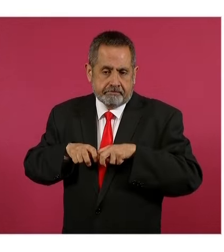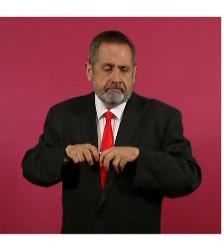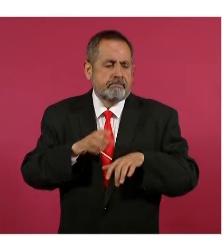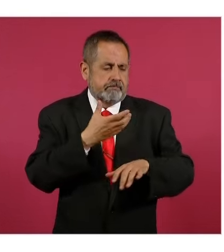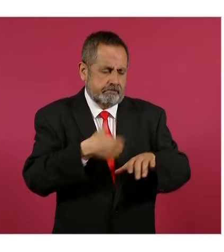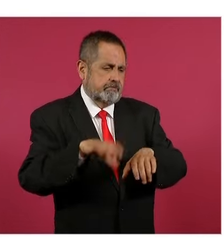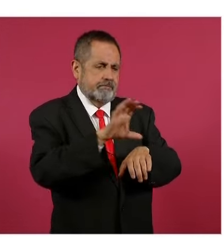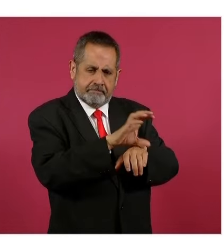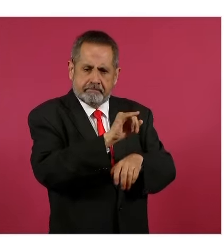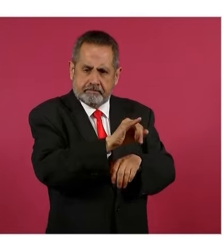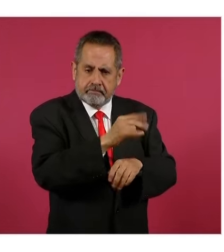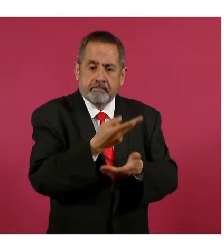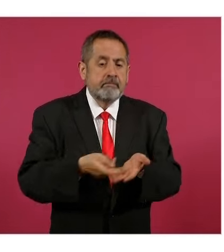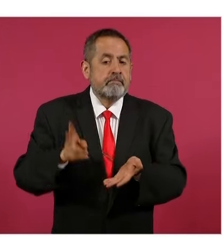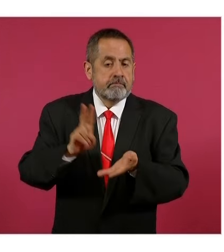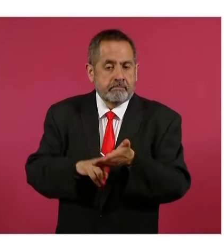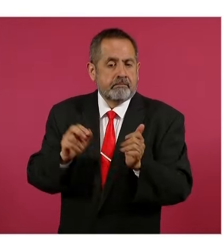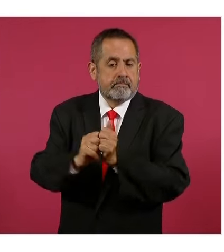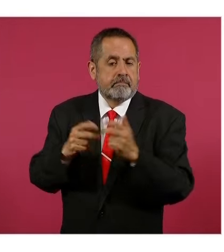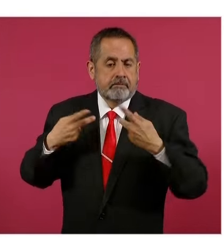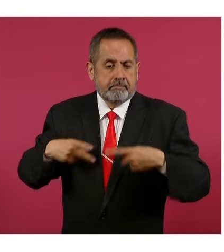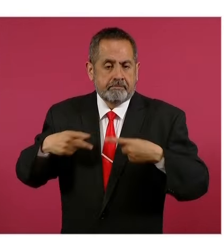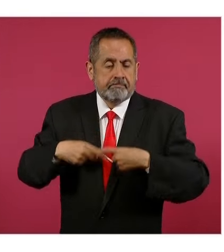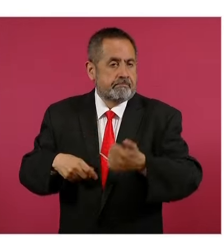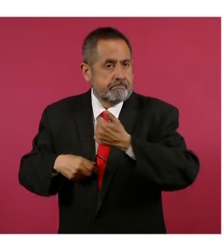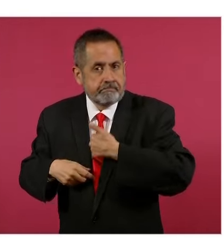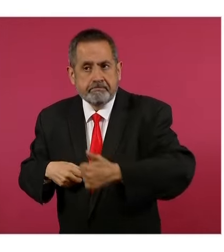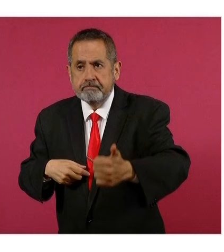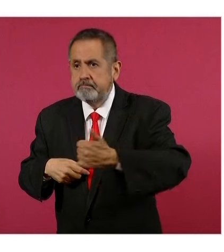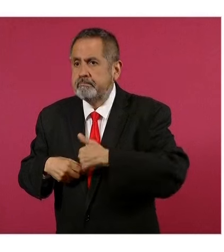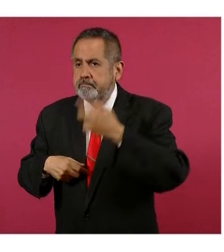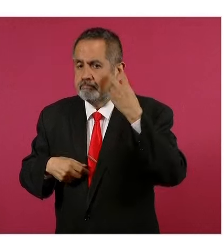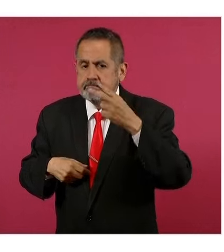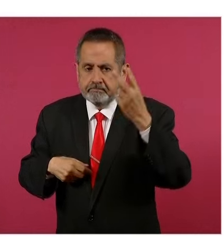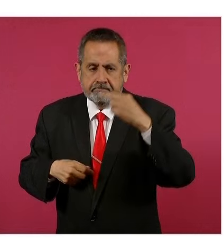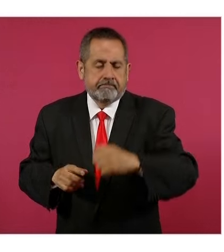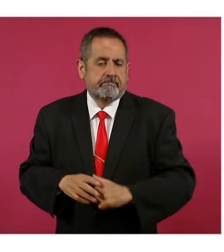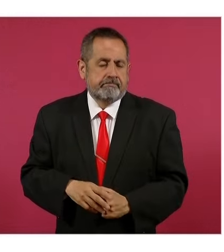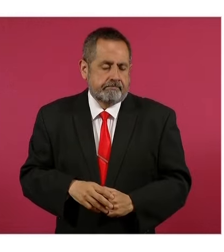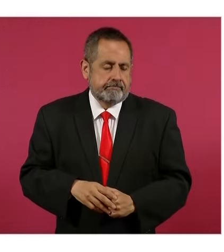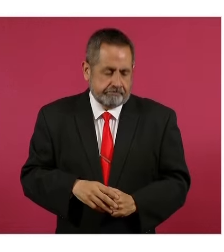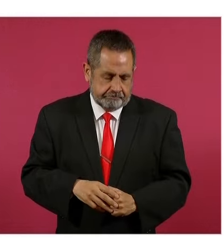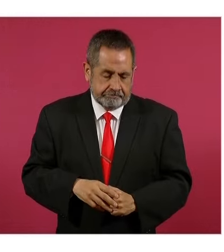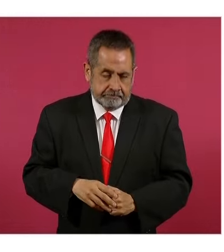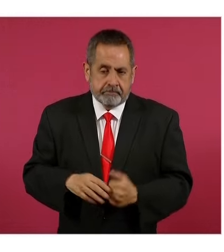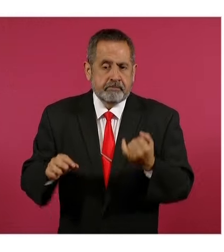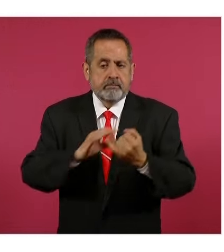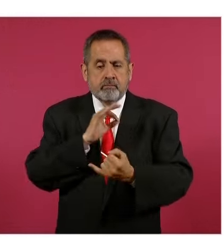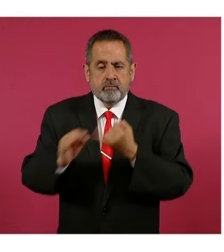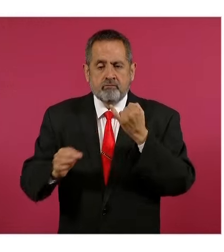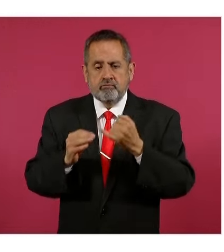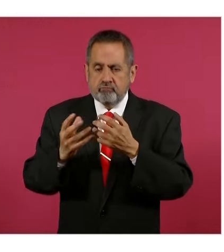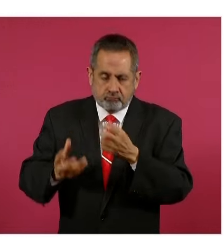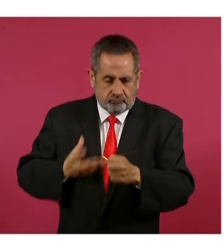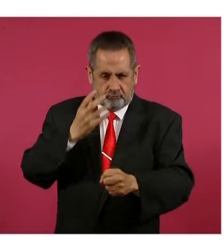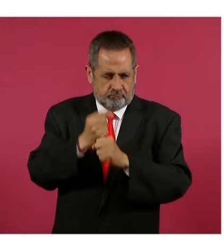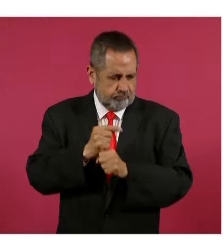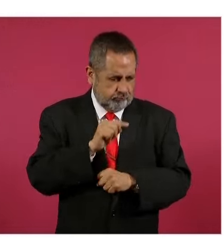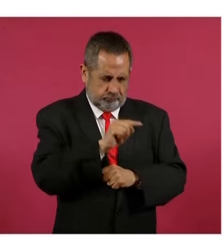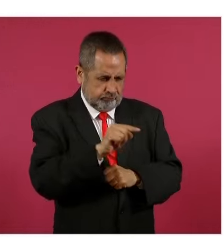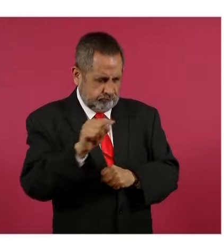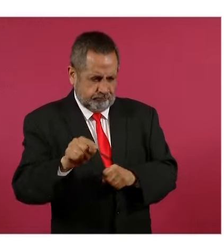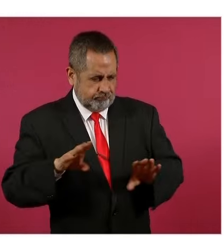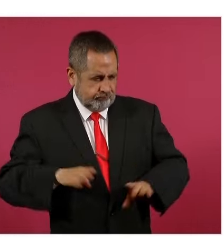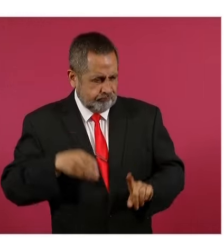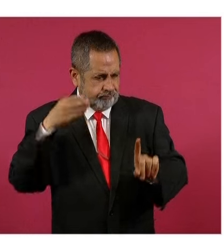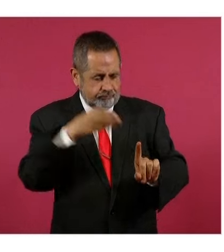transporte de carga. Adelante. Y finalmente, respecto a sectores estratégicos del Estado,